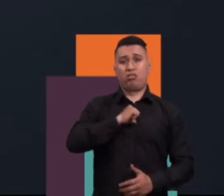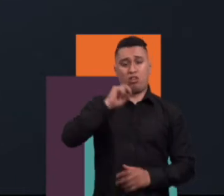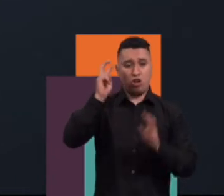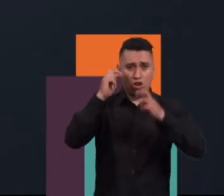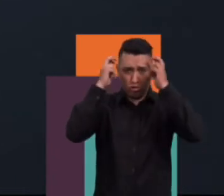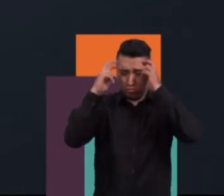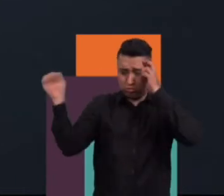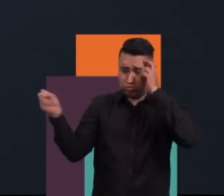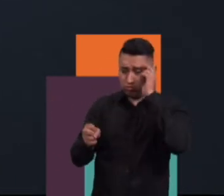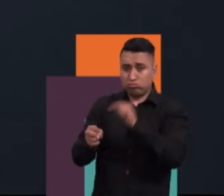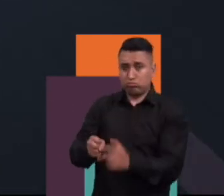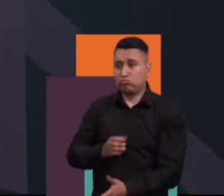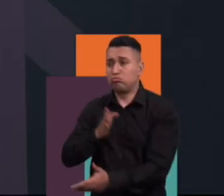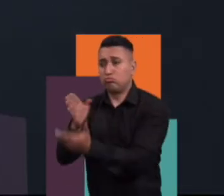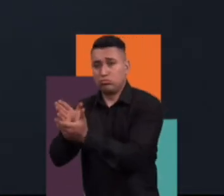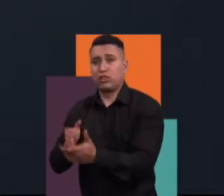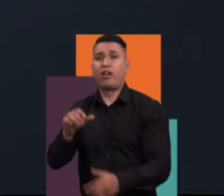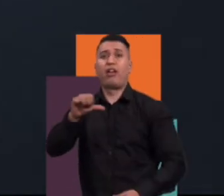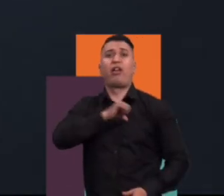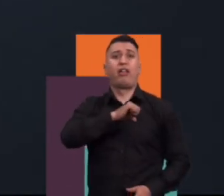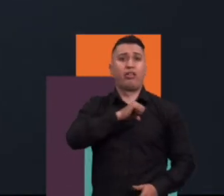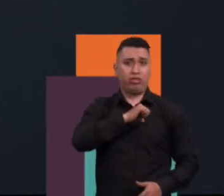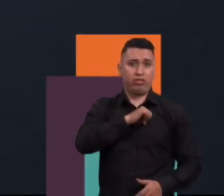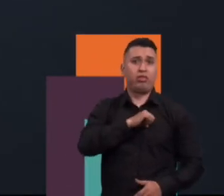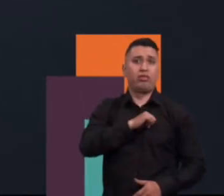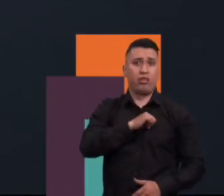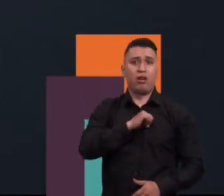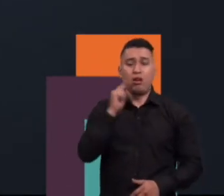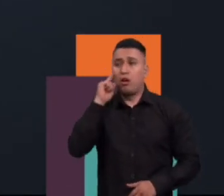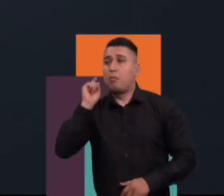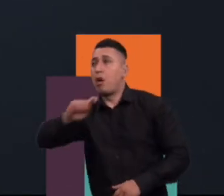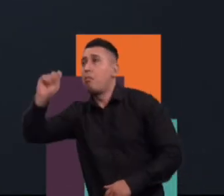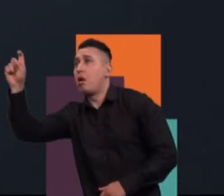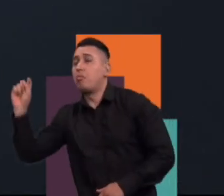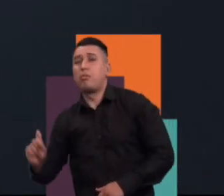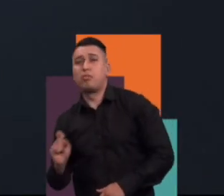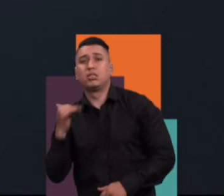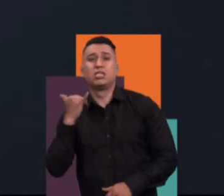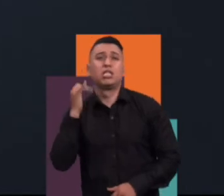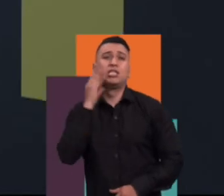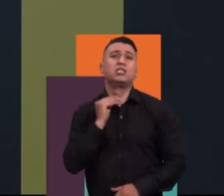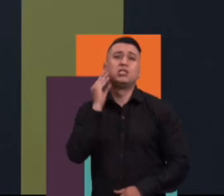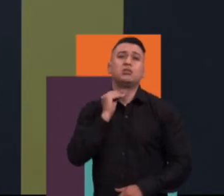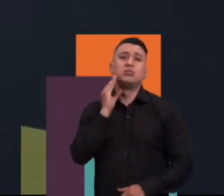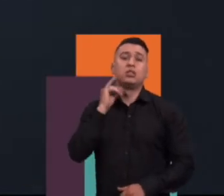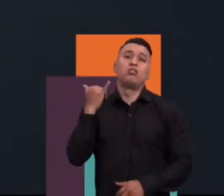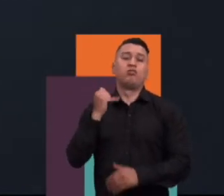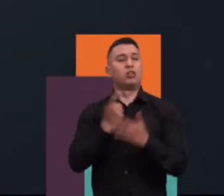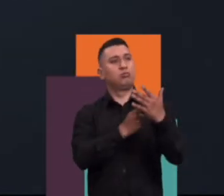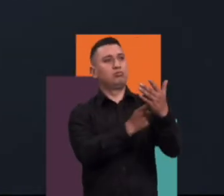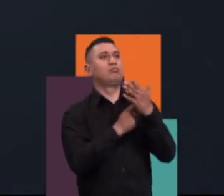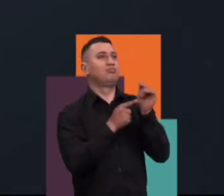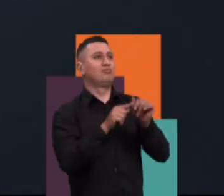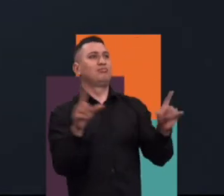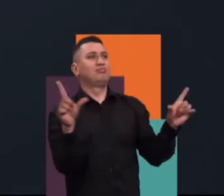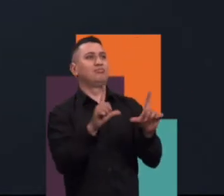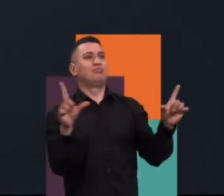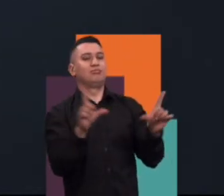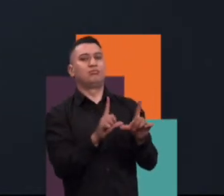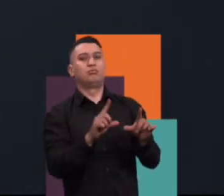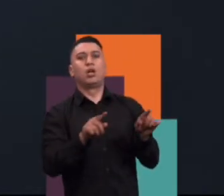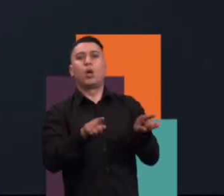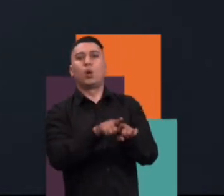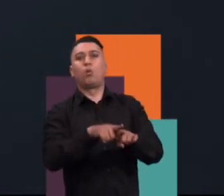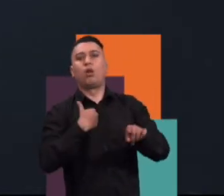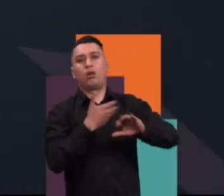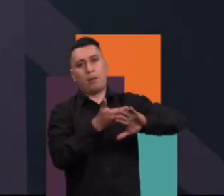hacerlo. Tienen la plata, el conocimiento y las capacidades físicas y mentales para irse a buscar esas grandes ámbulas que luego